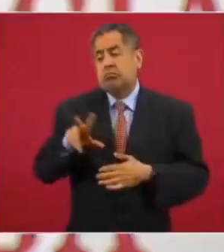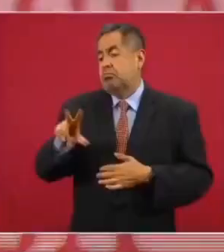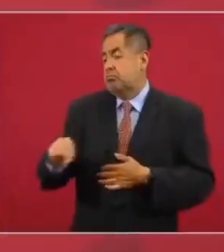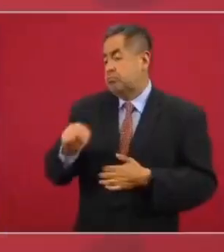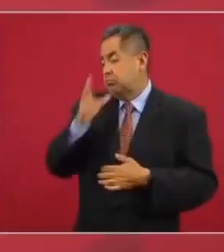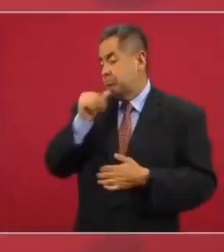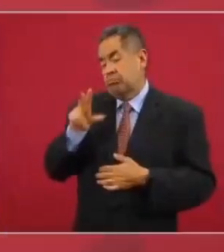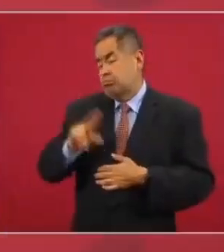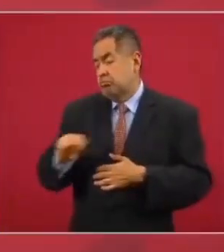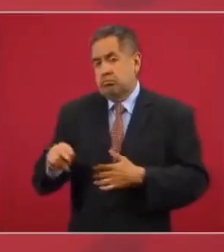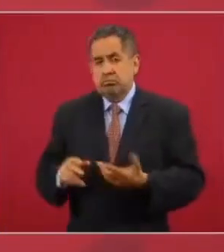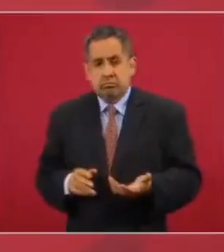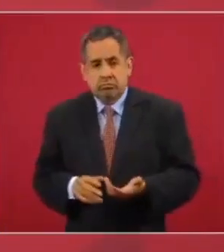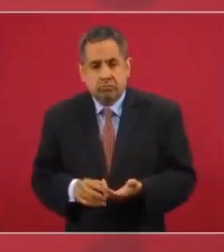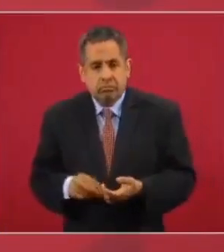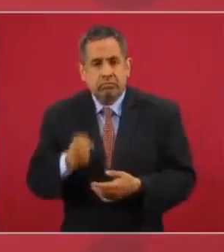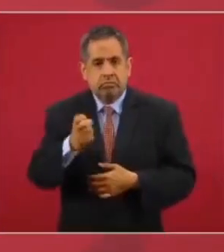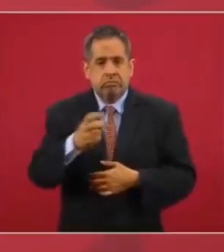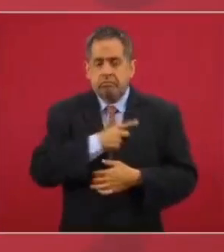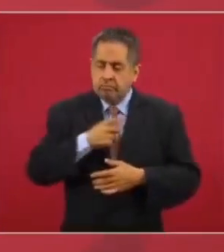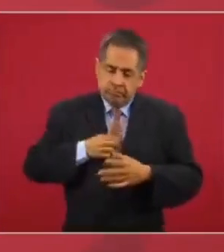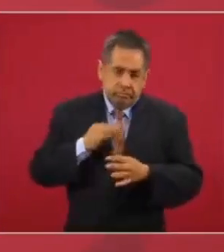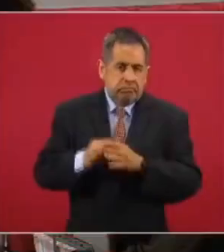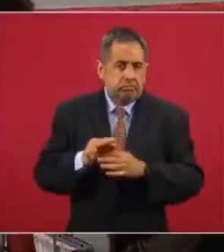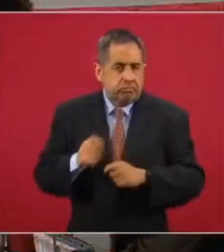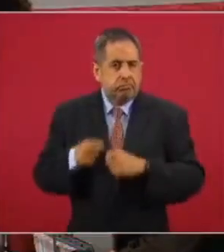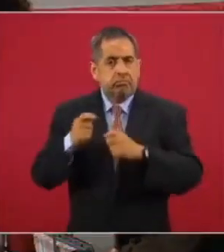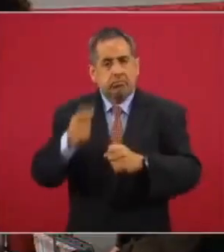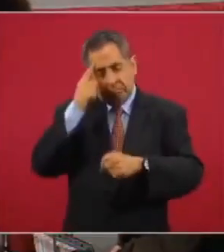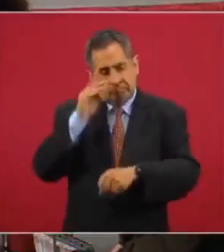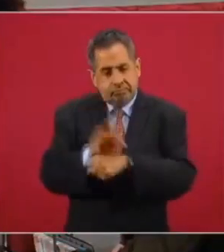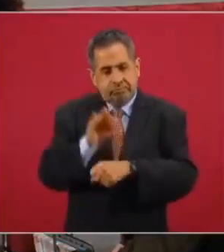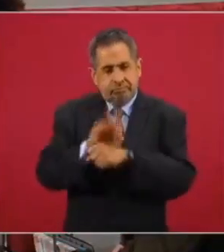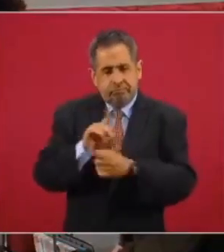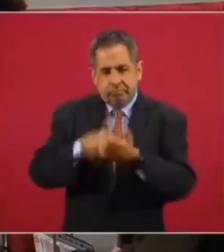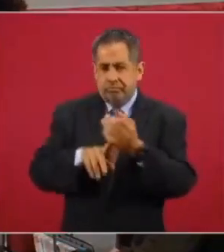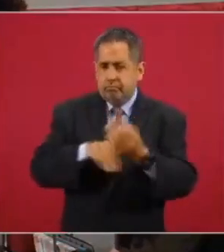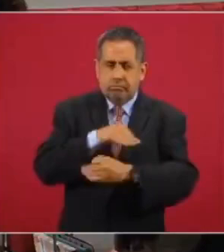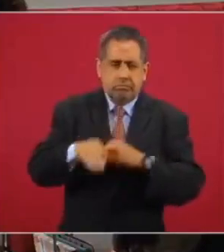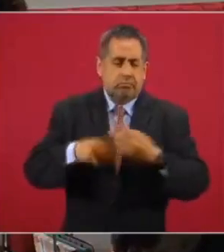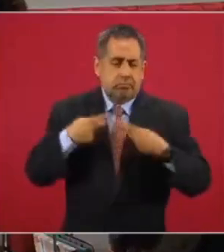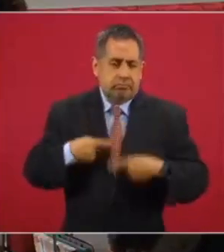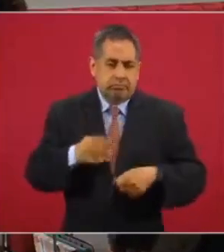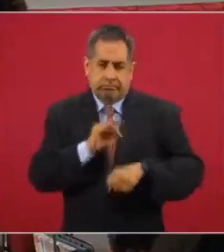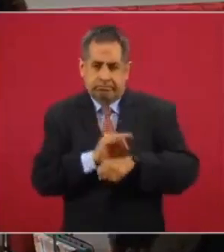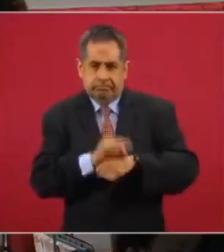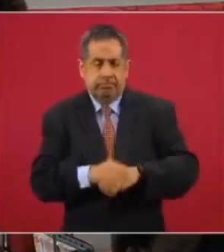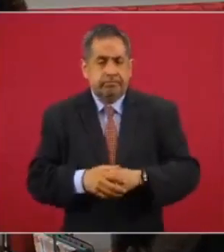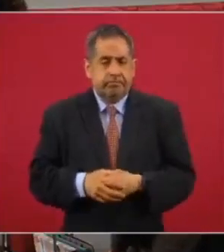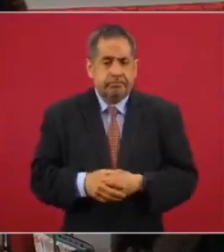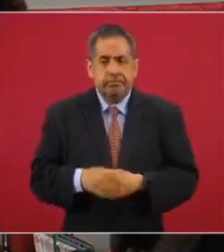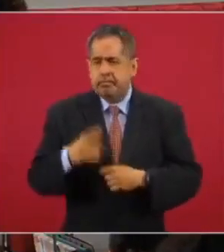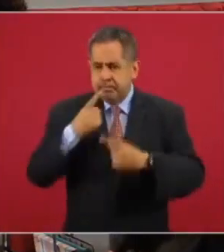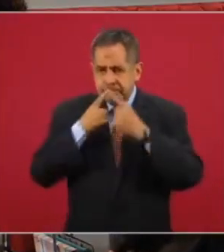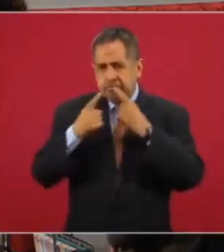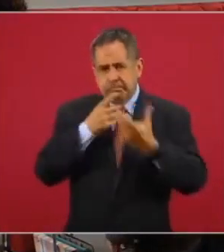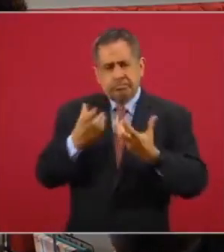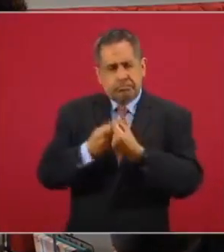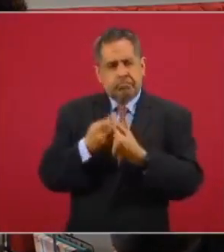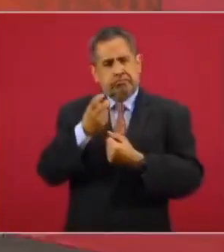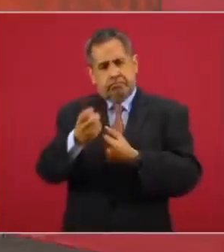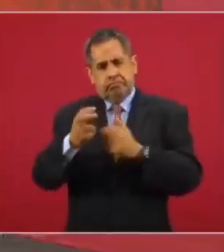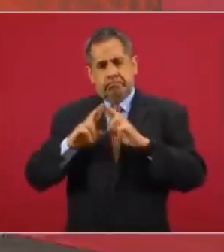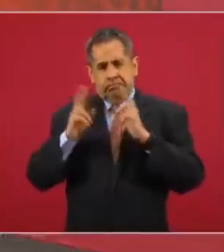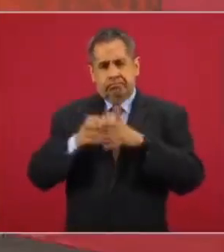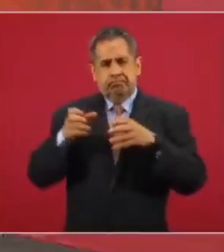no puedo. Por eso tenemos que cumplirlo, para proteger a toda esa población. Entonces, se tienen esas conversaciones y ese es el número de